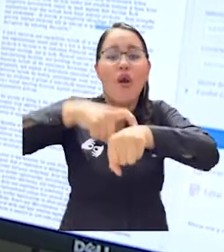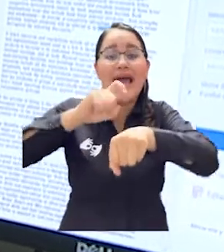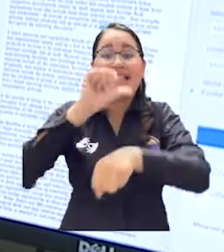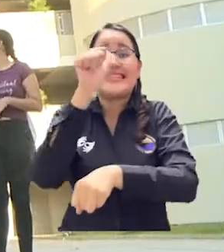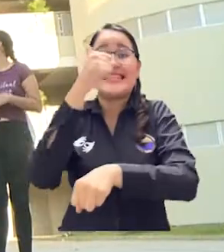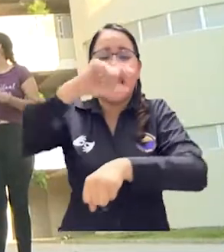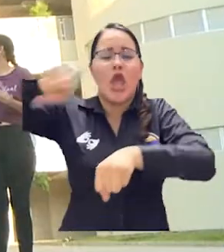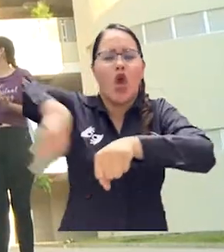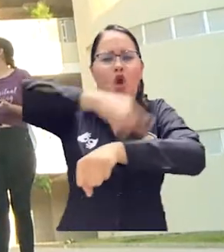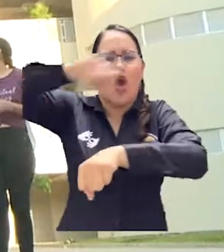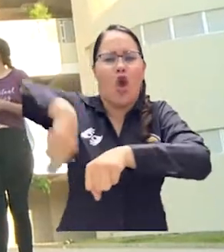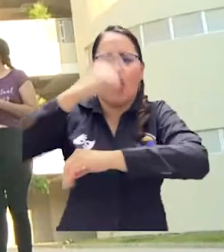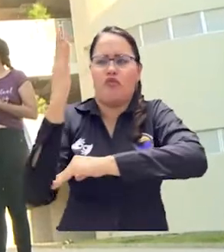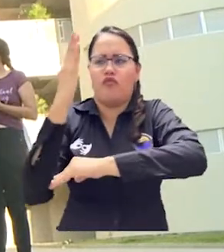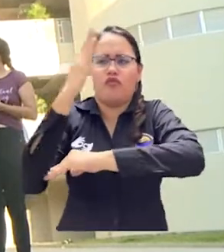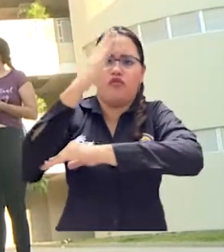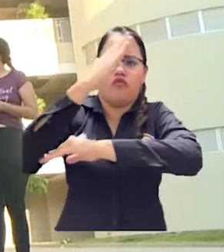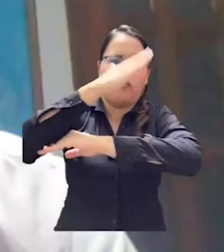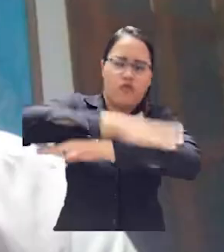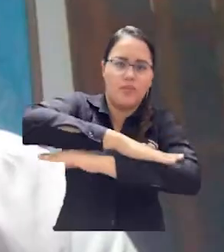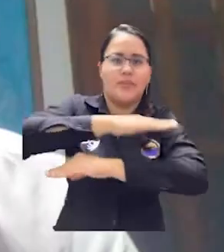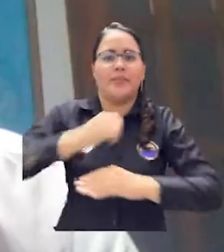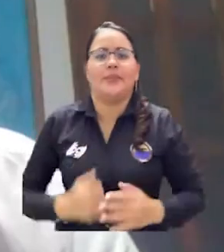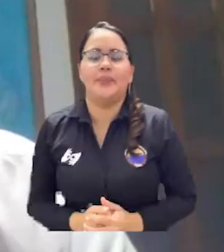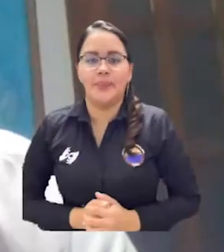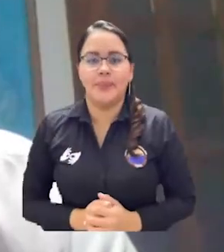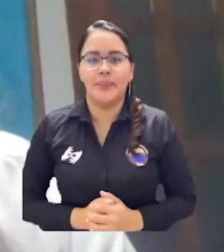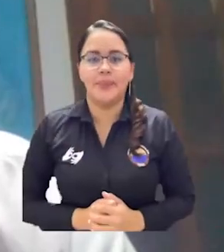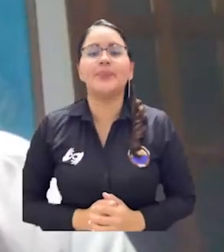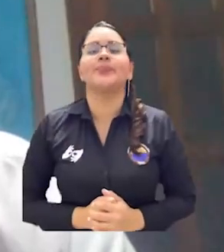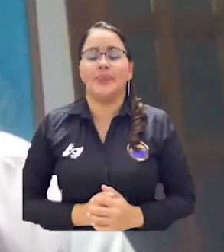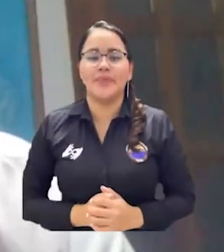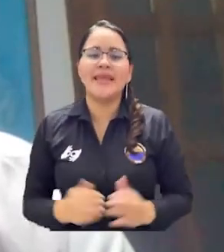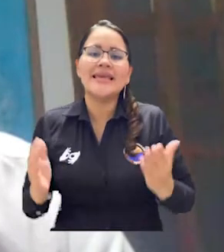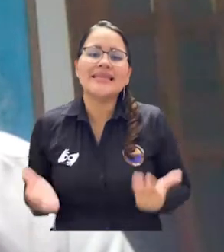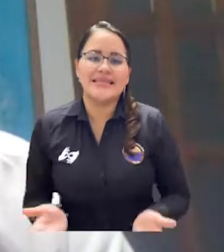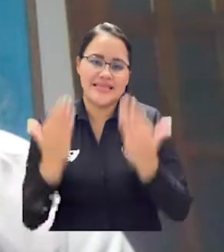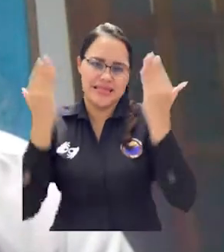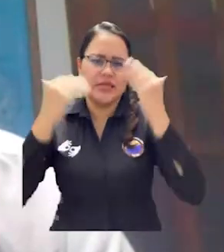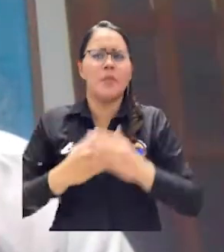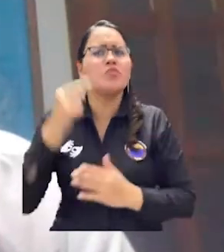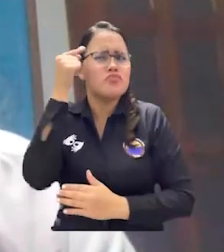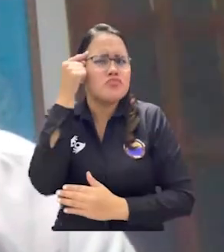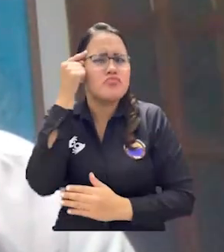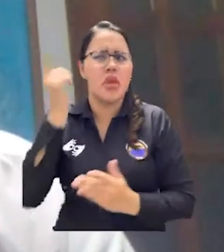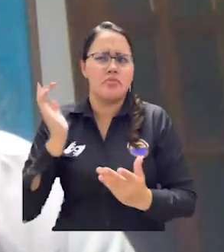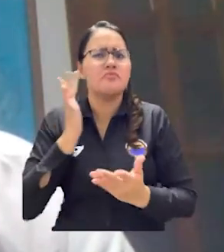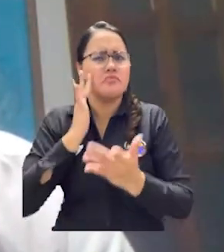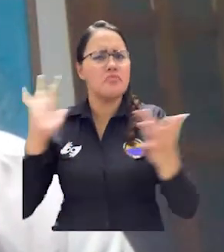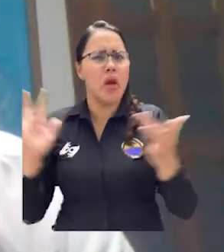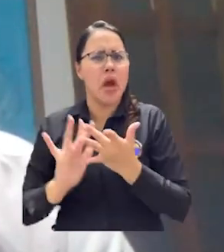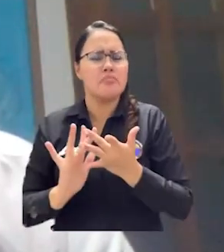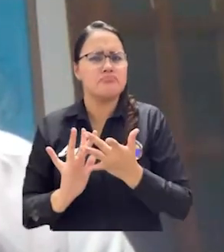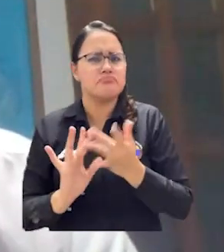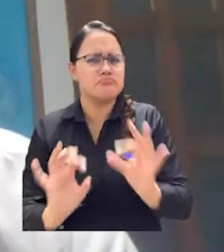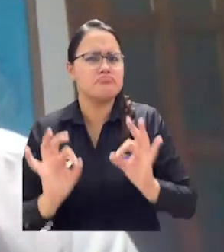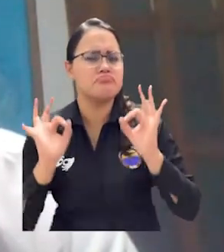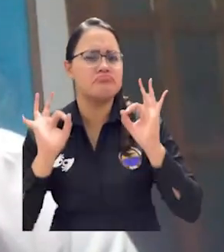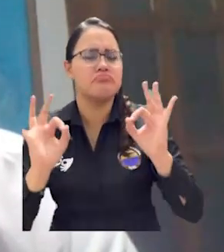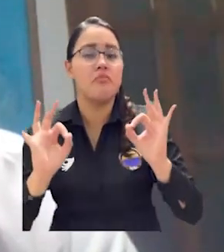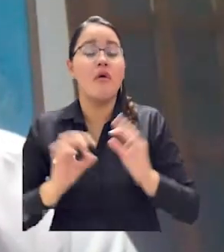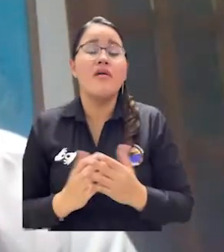para la votación, que son 10 horas continuas. En esta instancia vamos a tener la posibilidad de tener un proyecto piloto, pero estoy seguro,